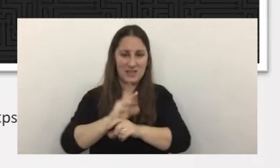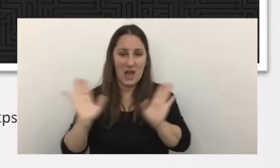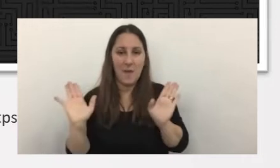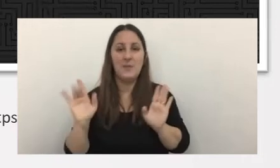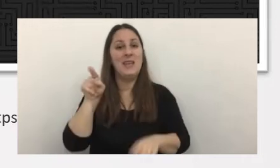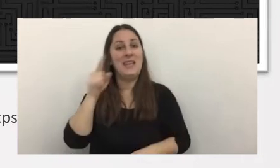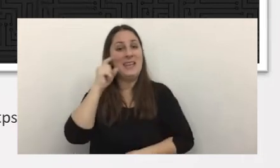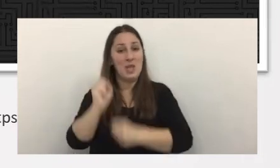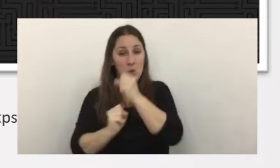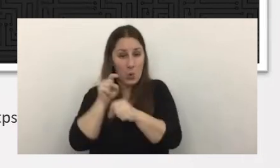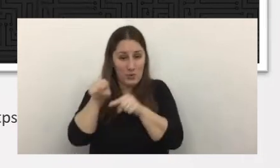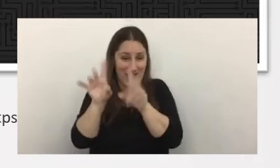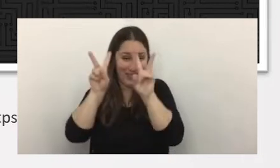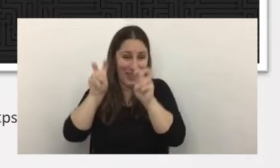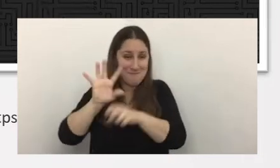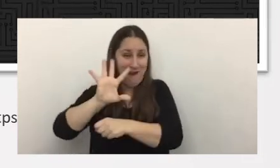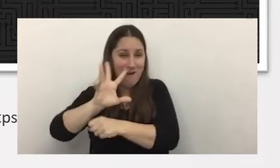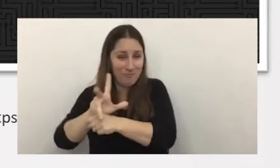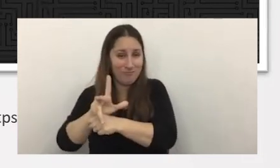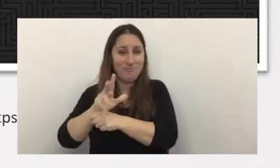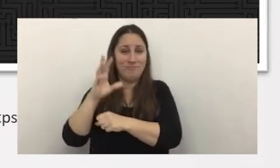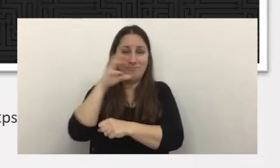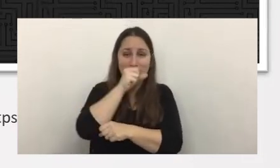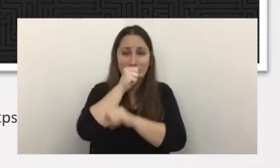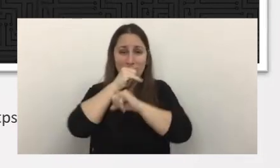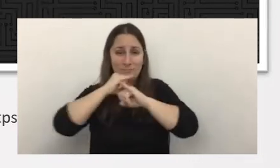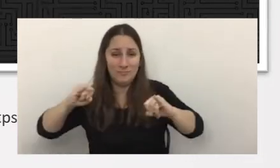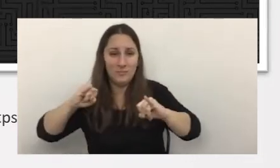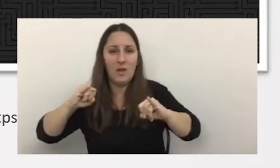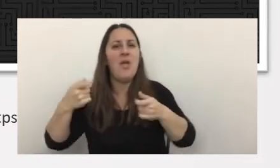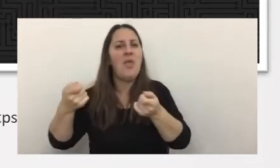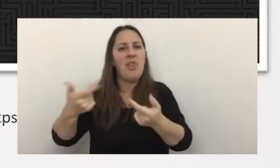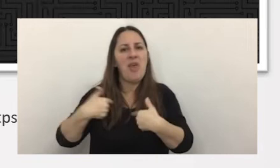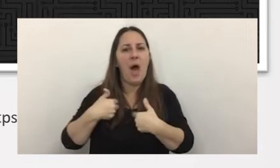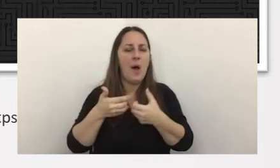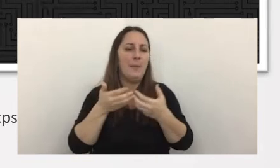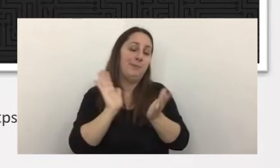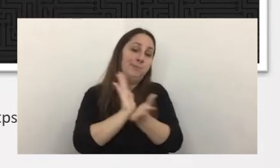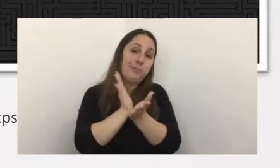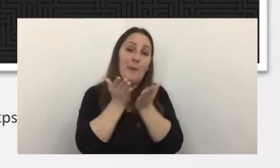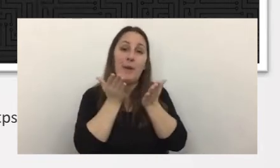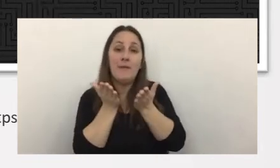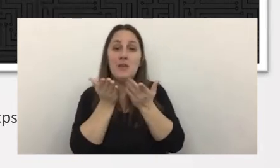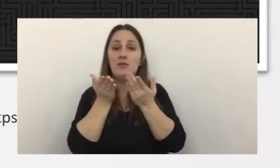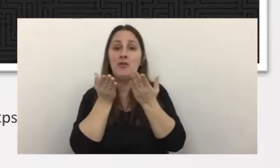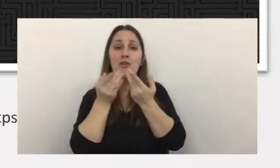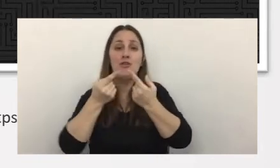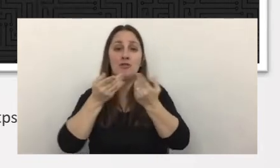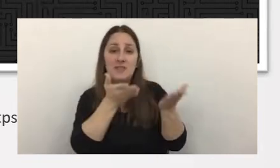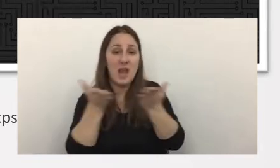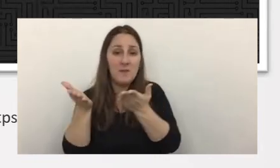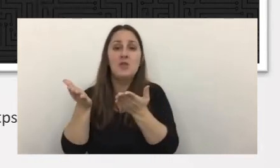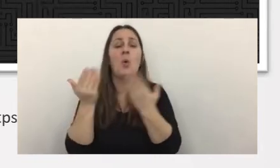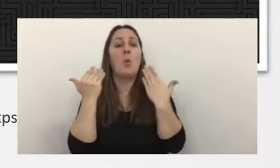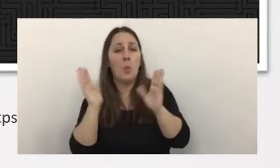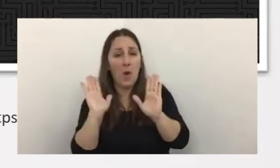industria hoy nos provee ventajas funcionalidades y servicios que implican que por